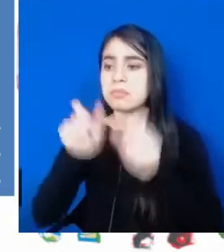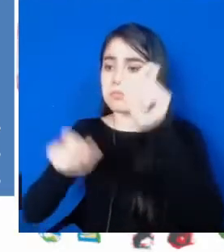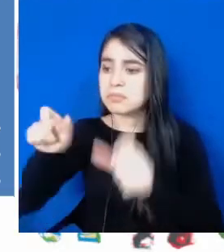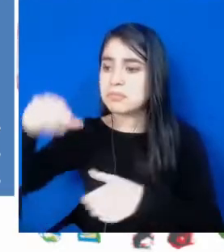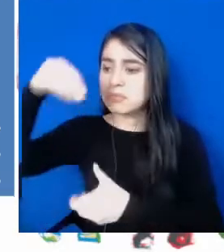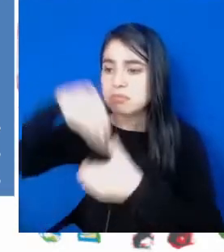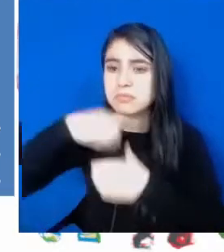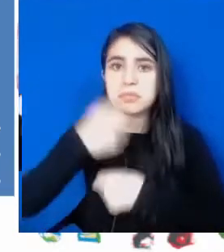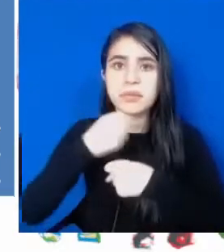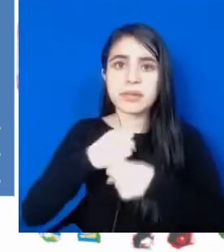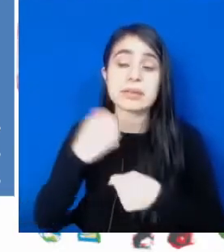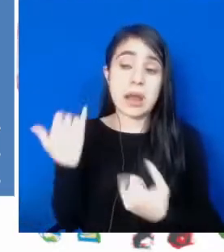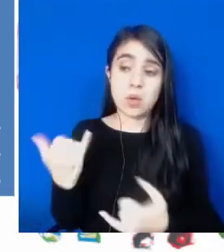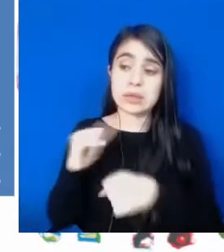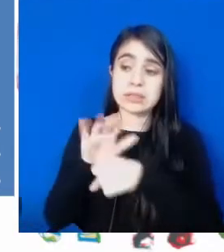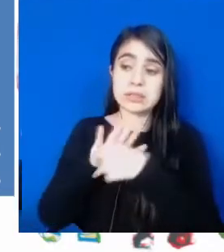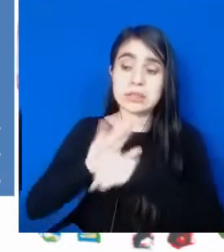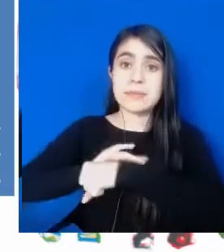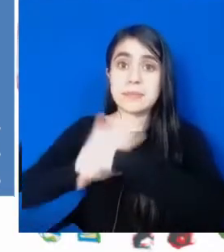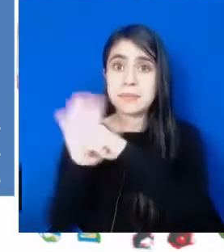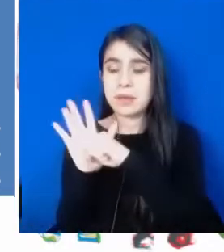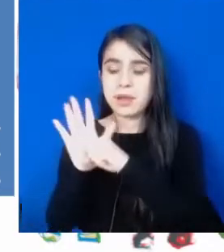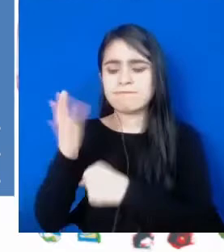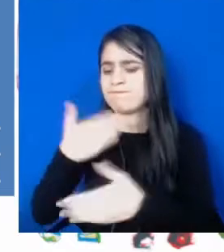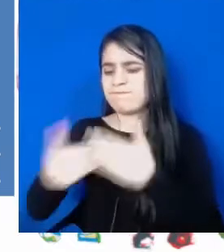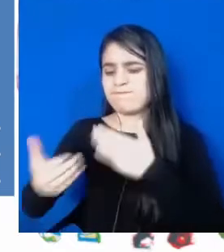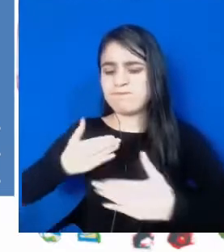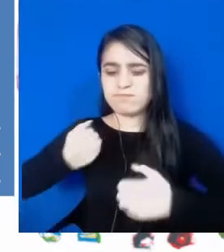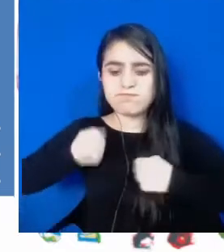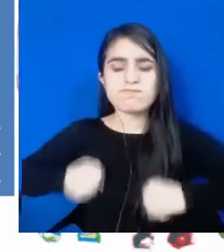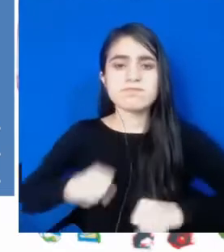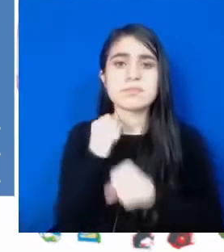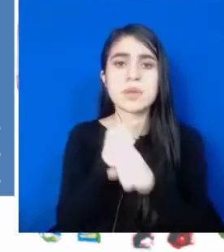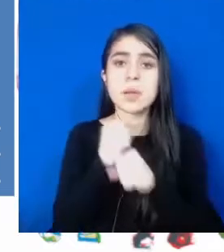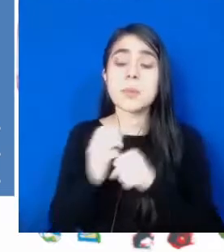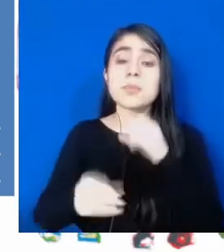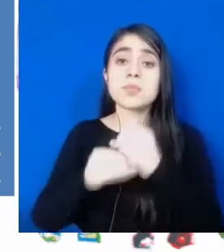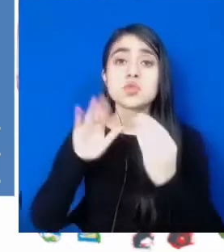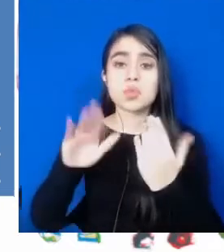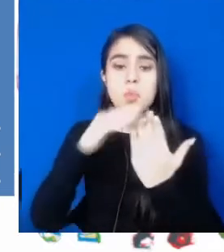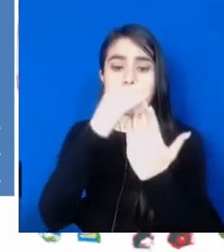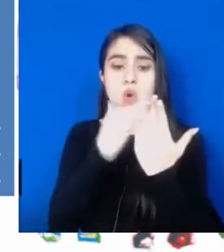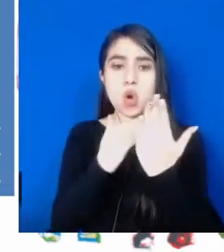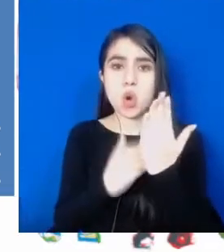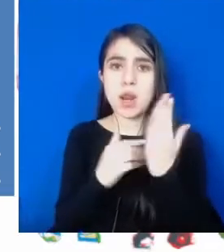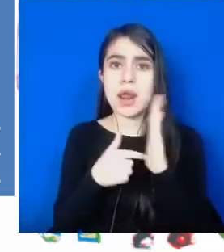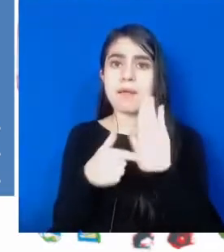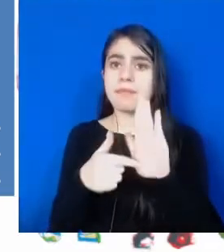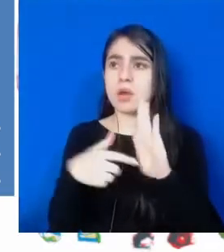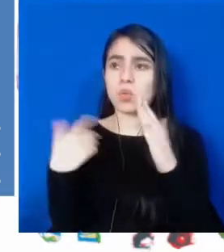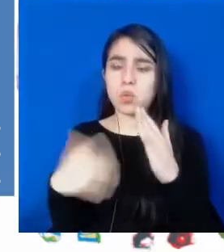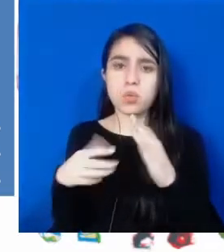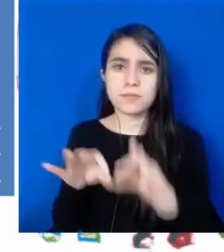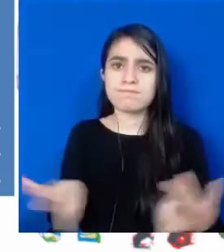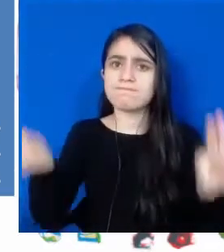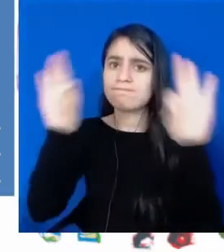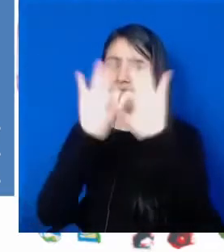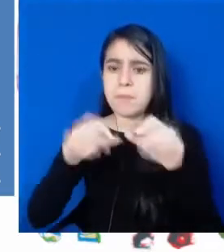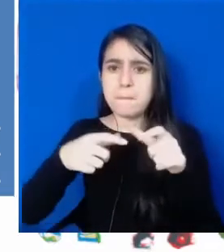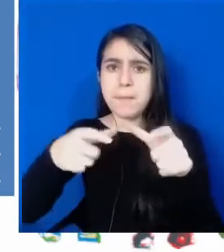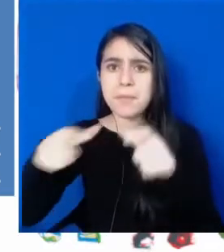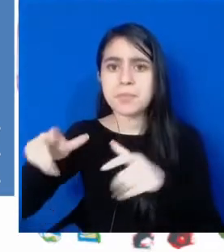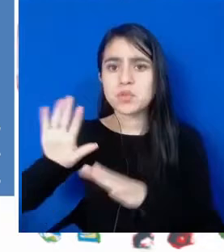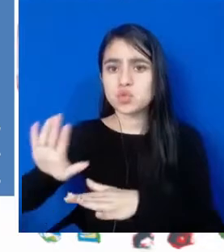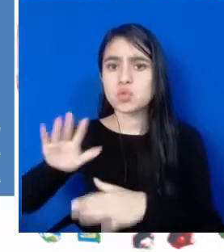de personal en medio de la pandemia y al mismo tiempo de operar el programa más importante en este